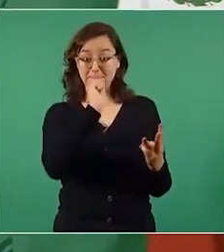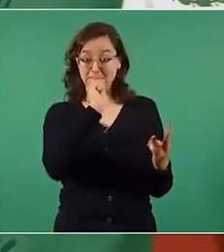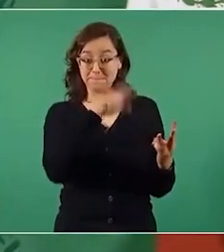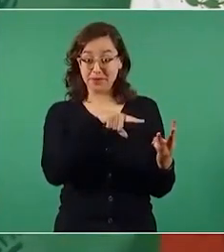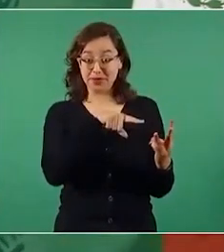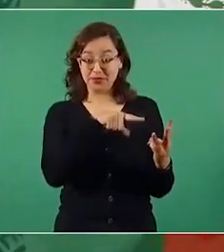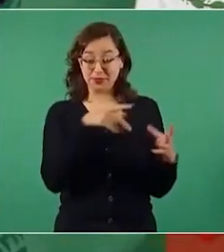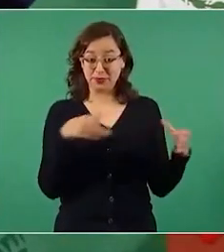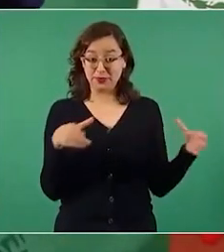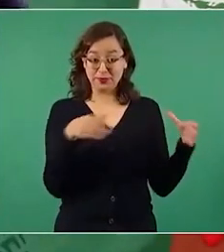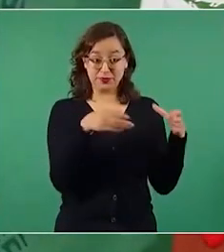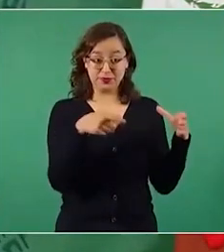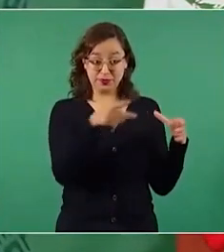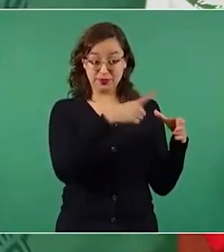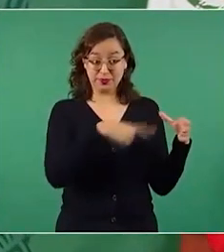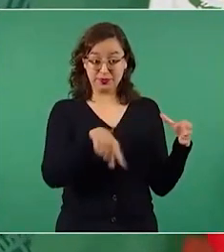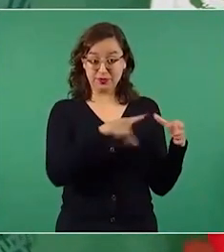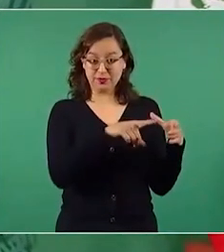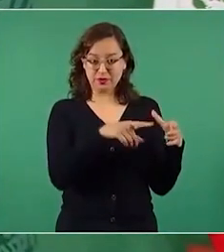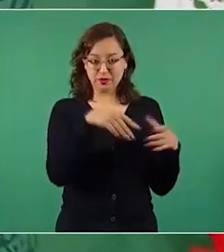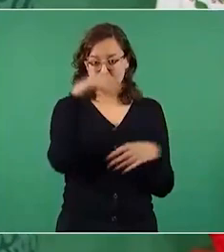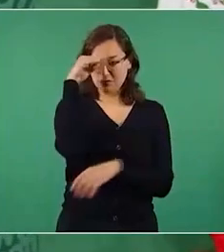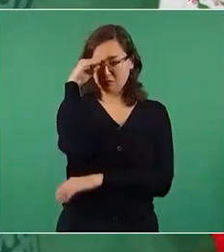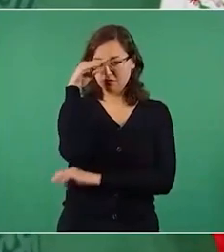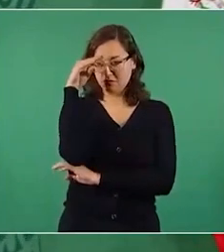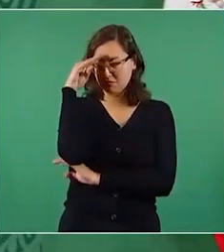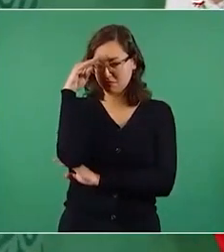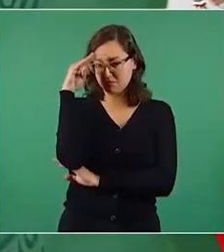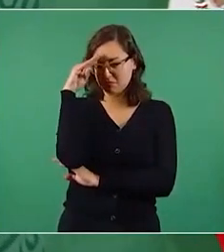están planteando